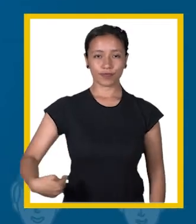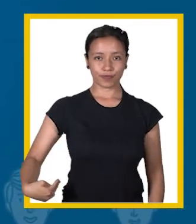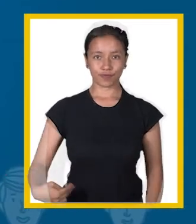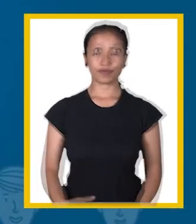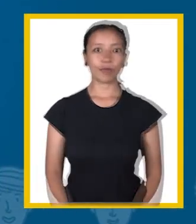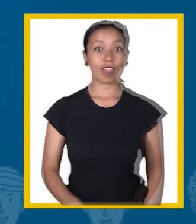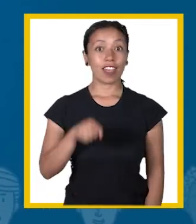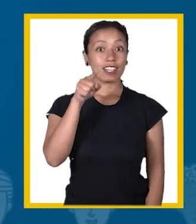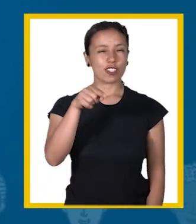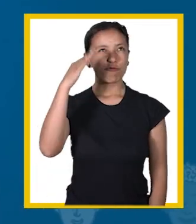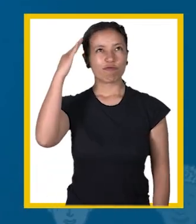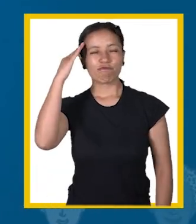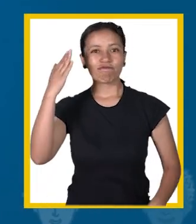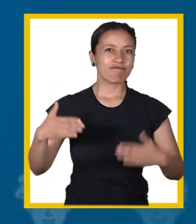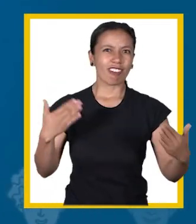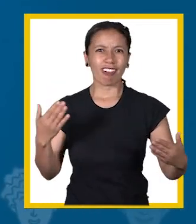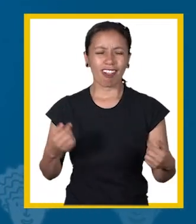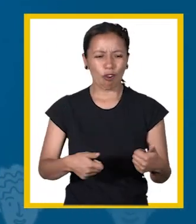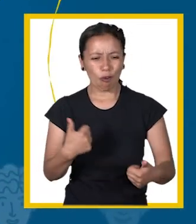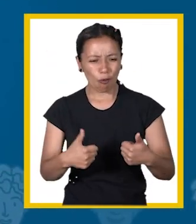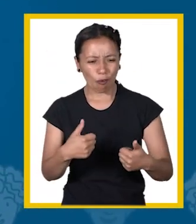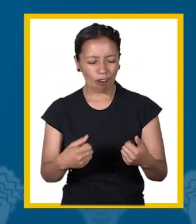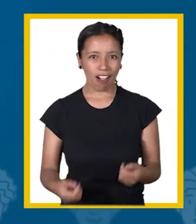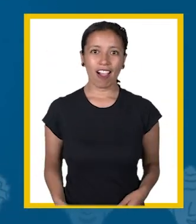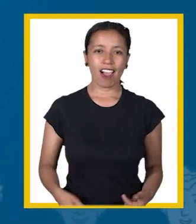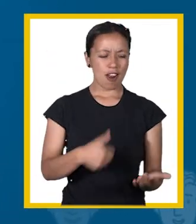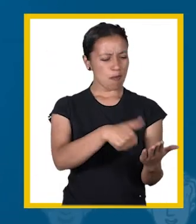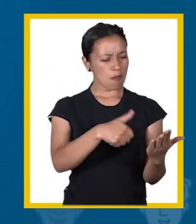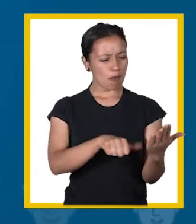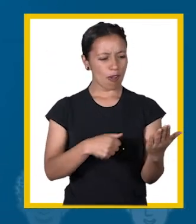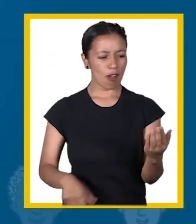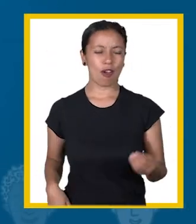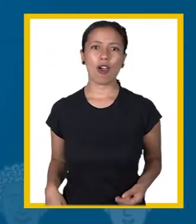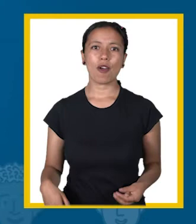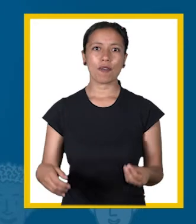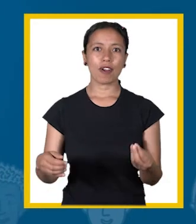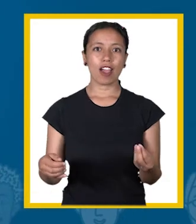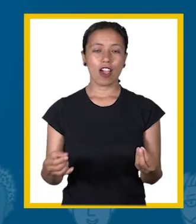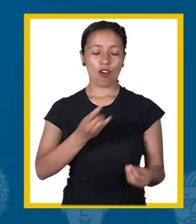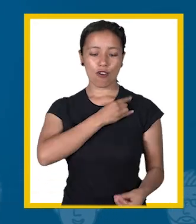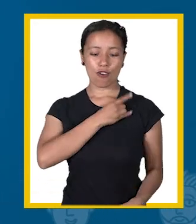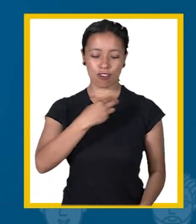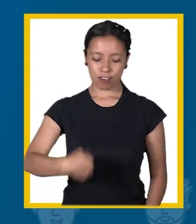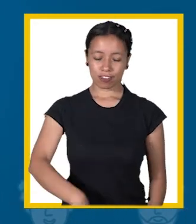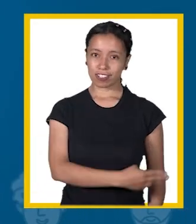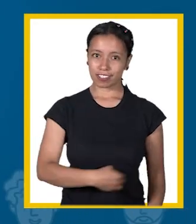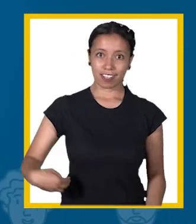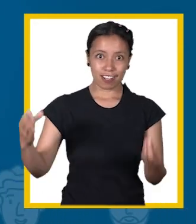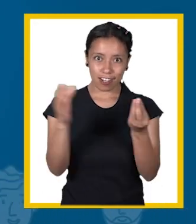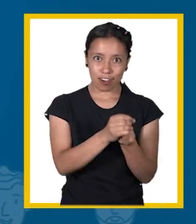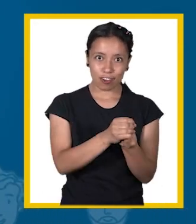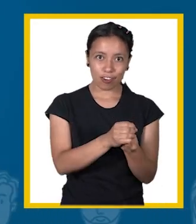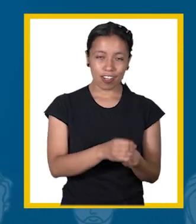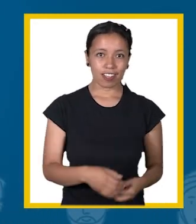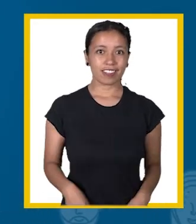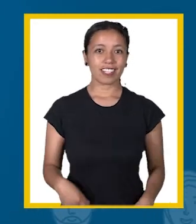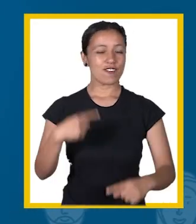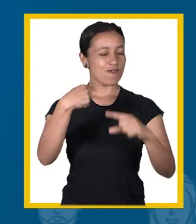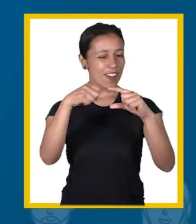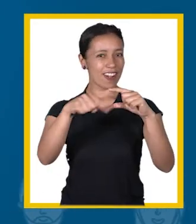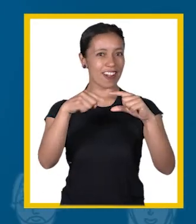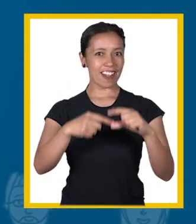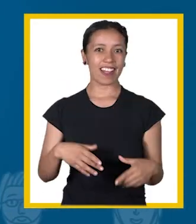Si quieres saber más sobre el programa Unisaya Incluyente, puedes contactarnos al correo bienestarincluyente. arroba o ensayo